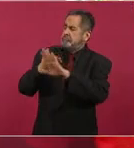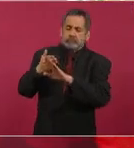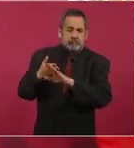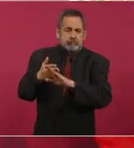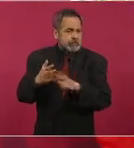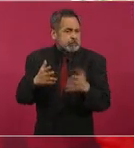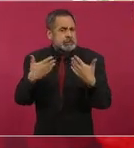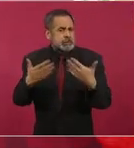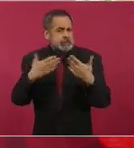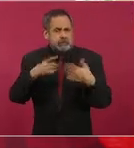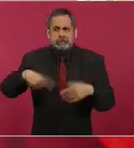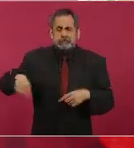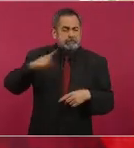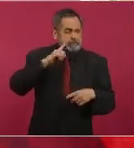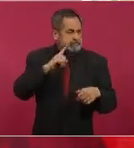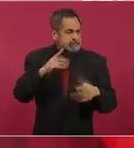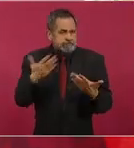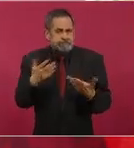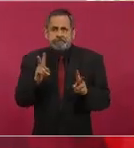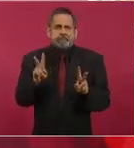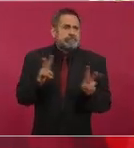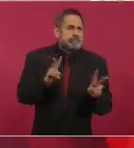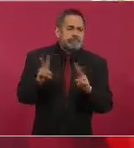país, el debate.